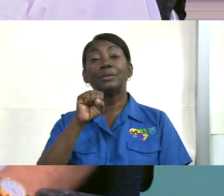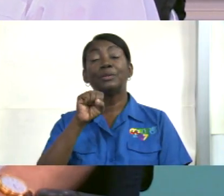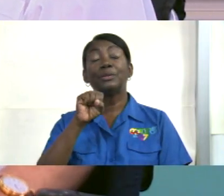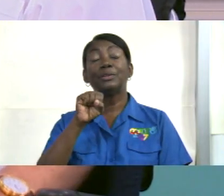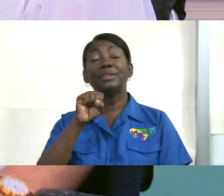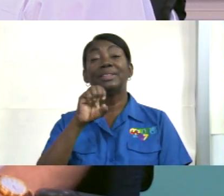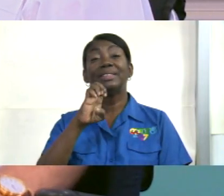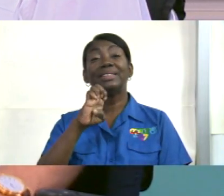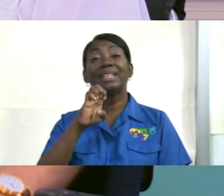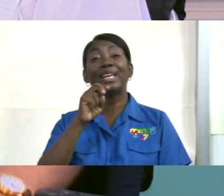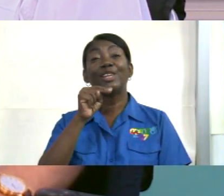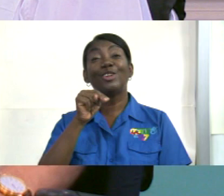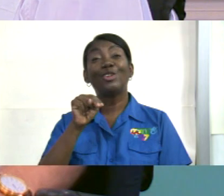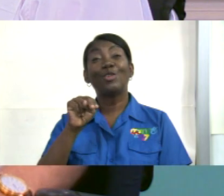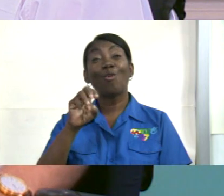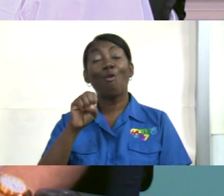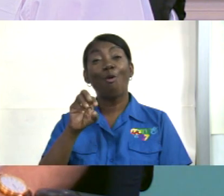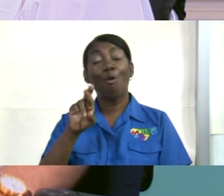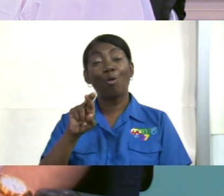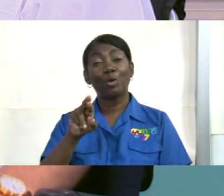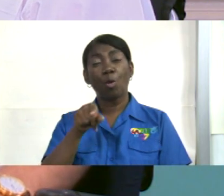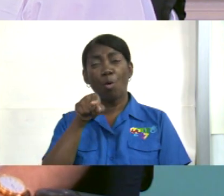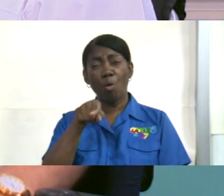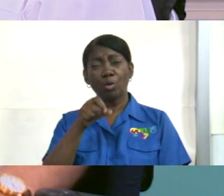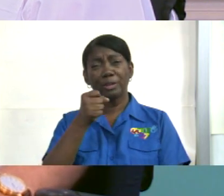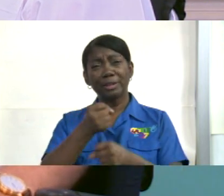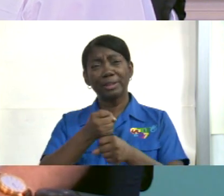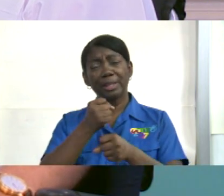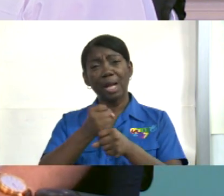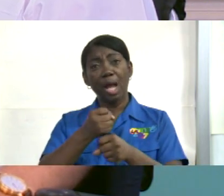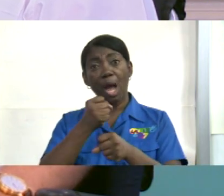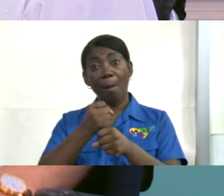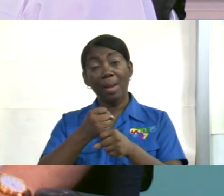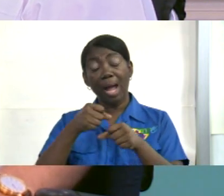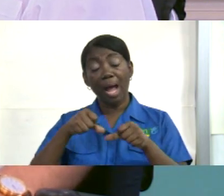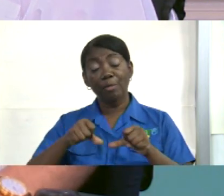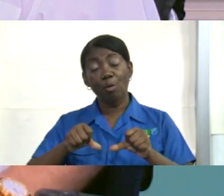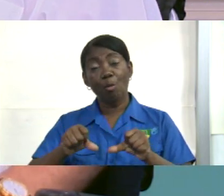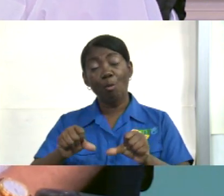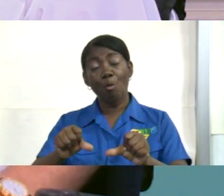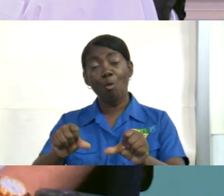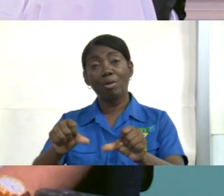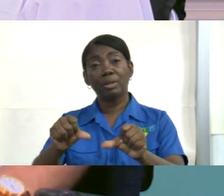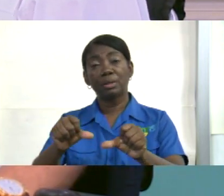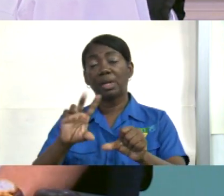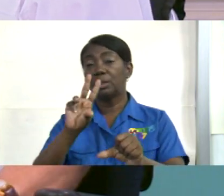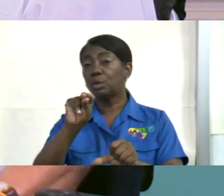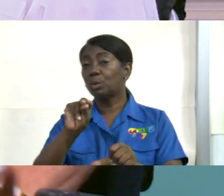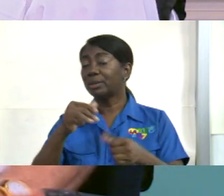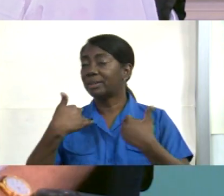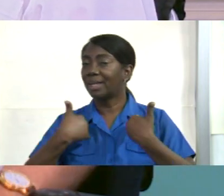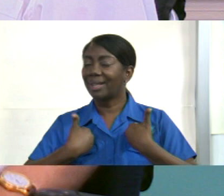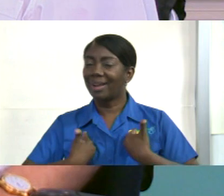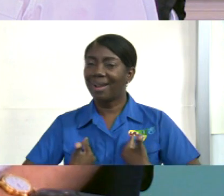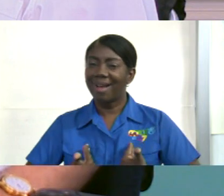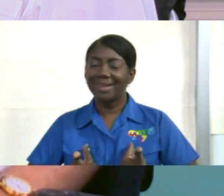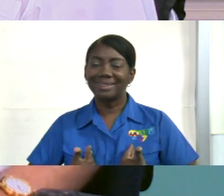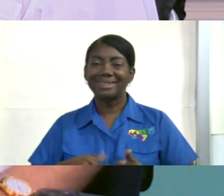que